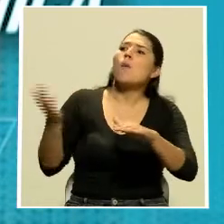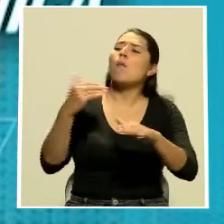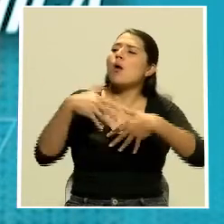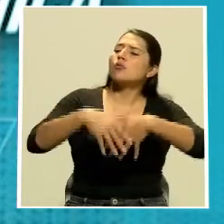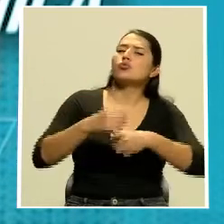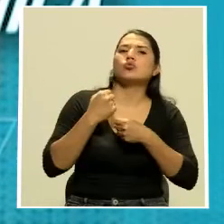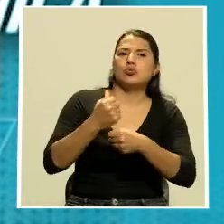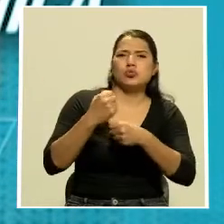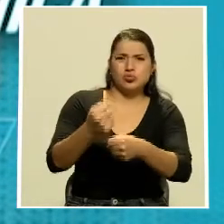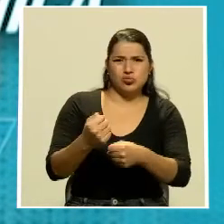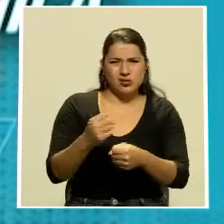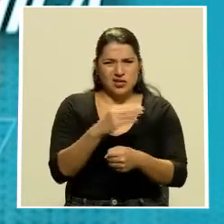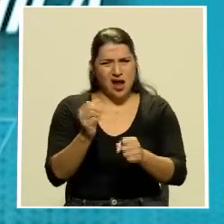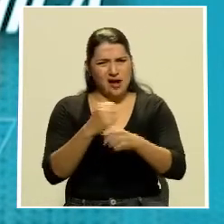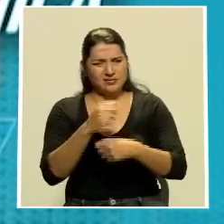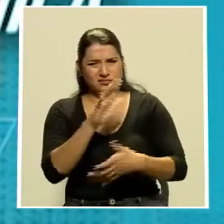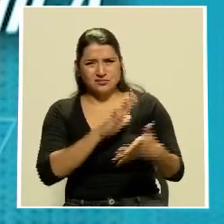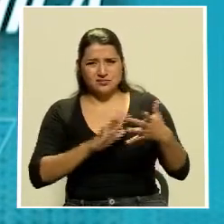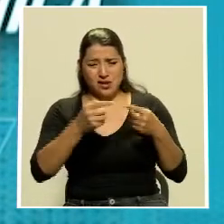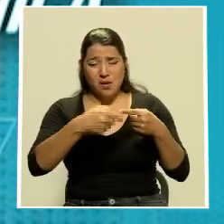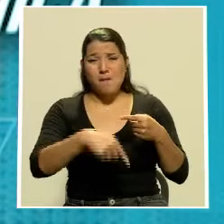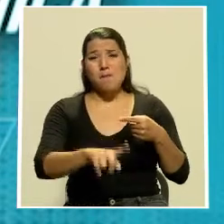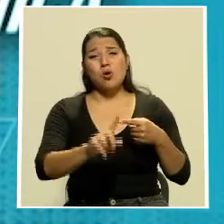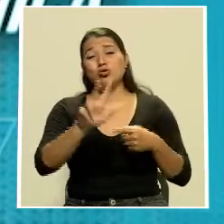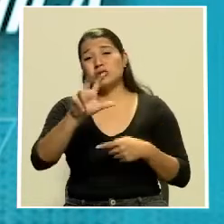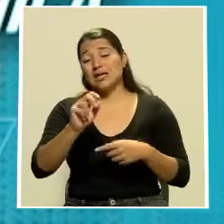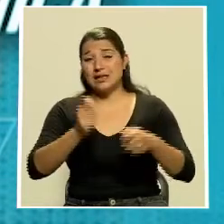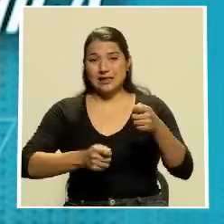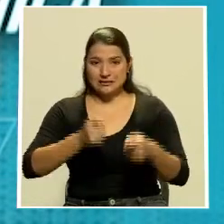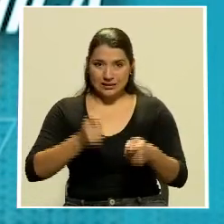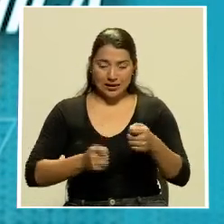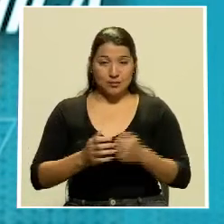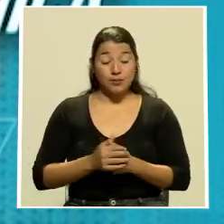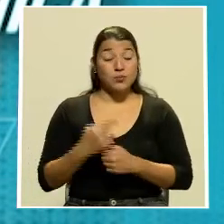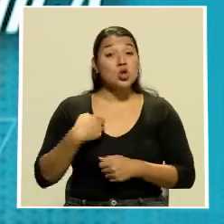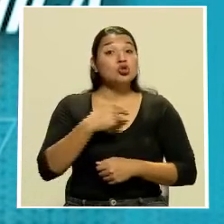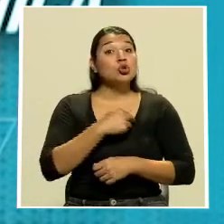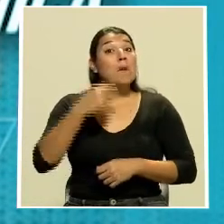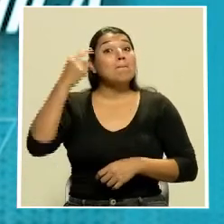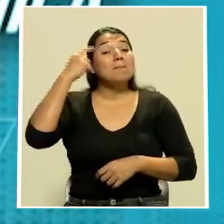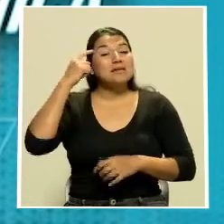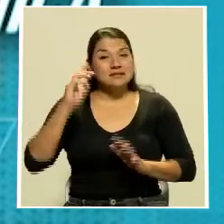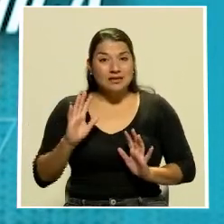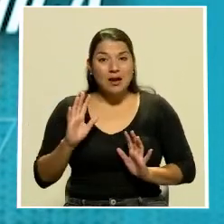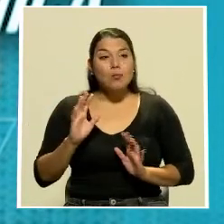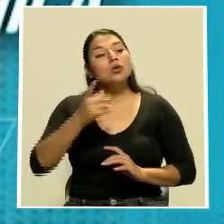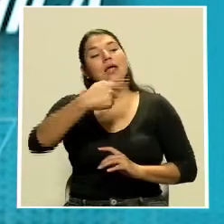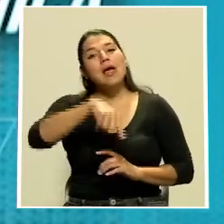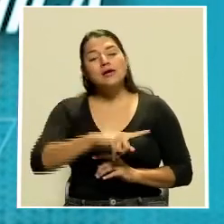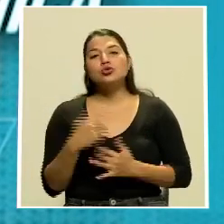y a disturbios para el próximo 30 de septiembre. Creímos que por lo menos se iban a esperar